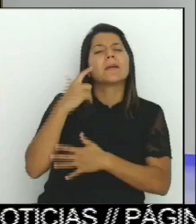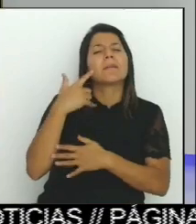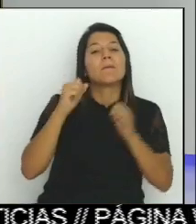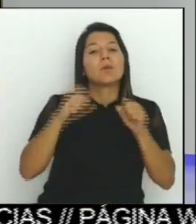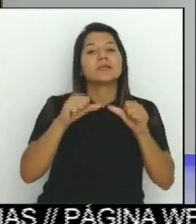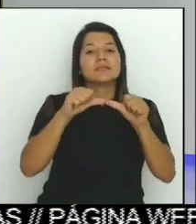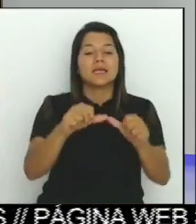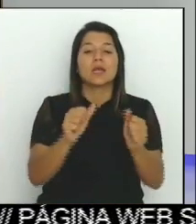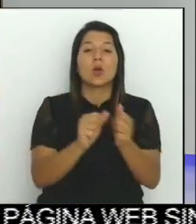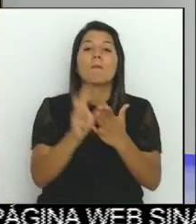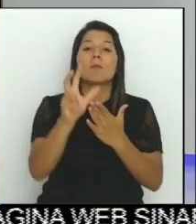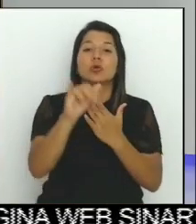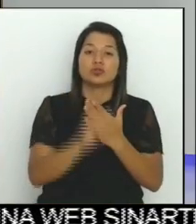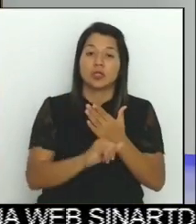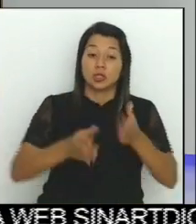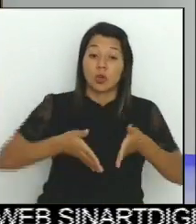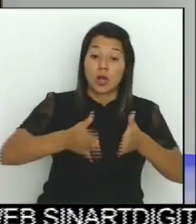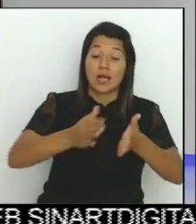Ramón.